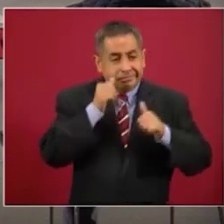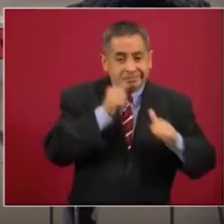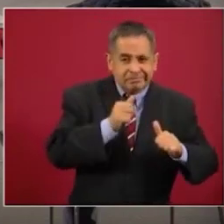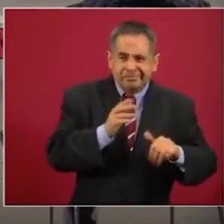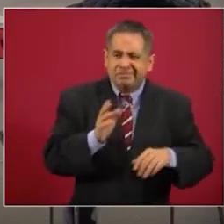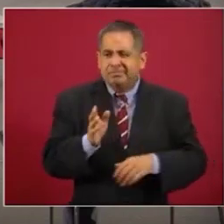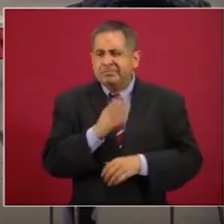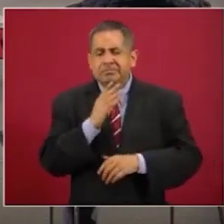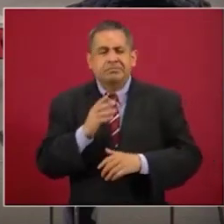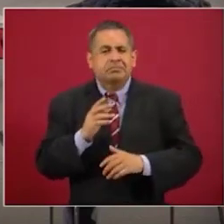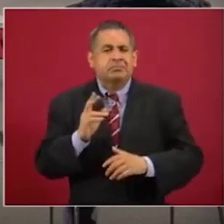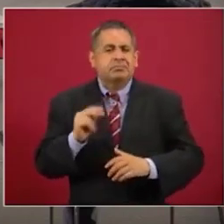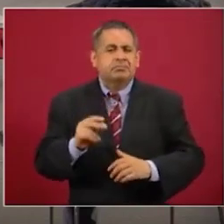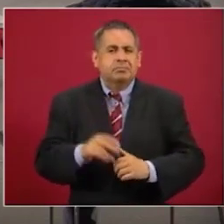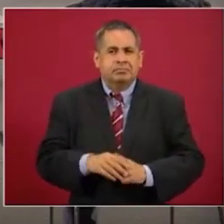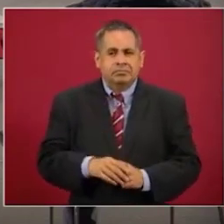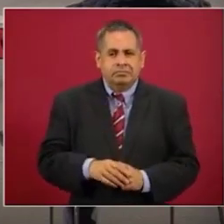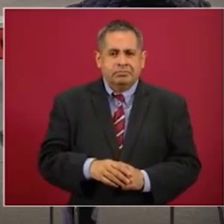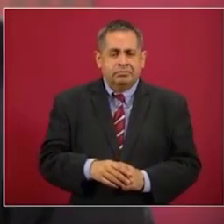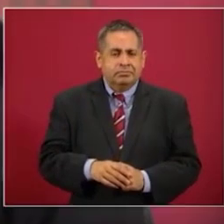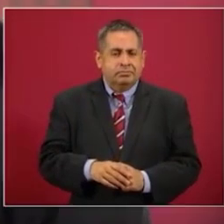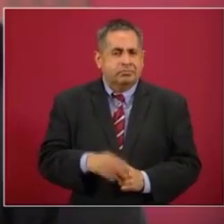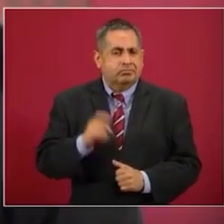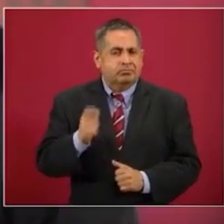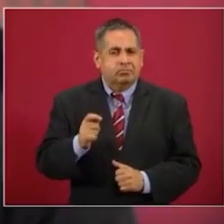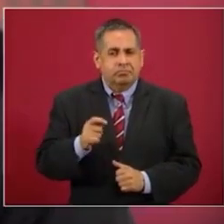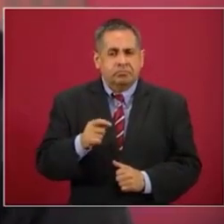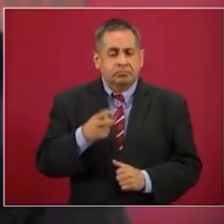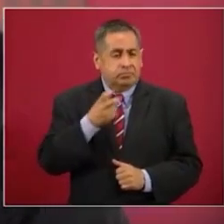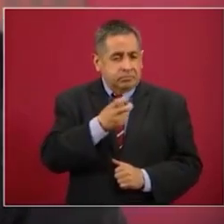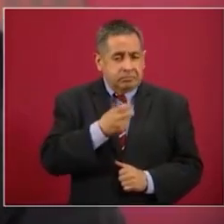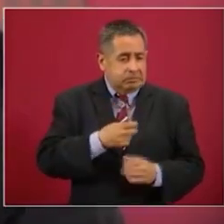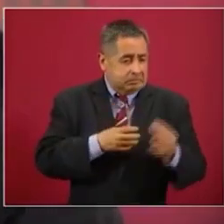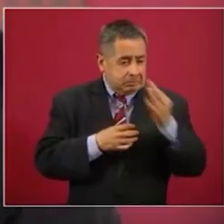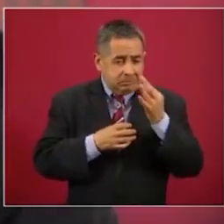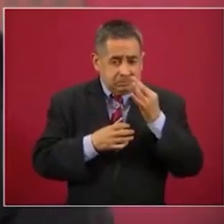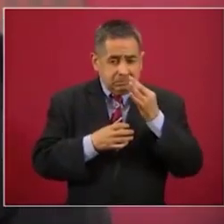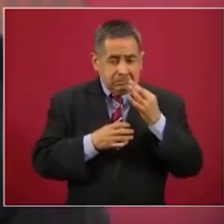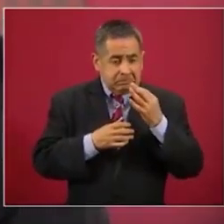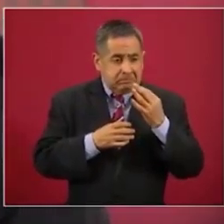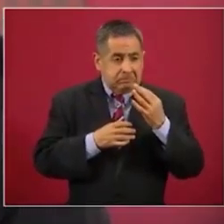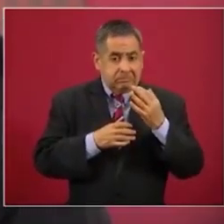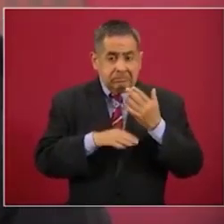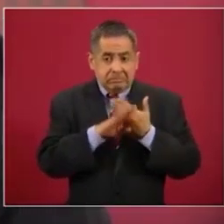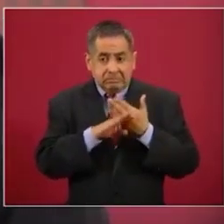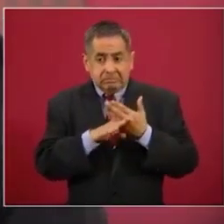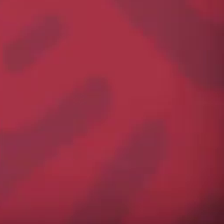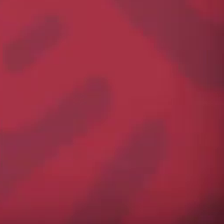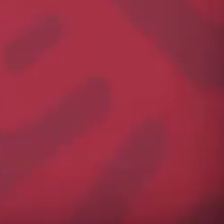hay que evadir el acoso,